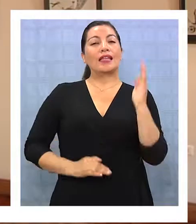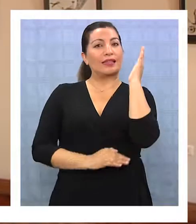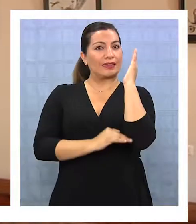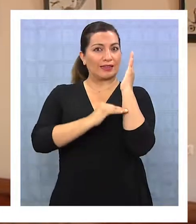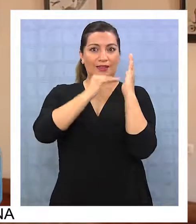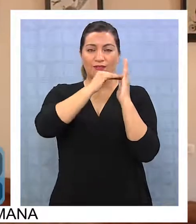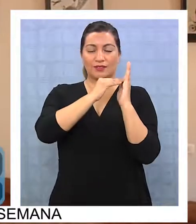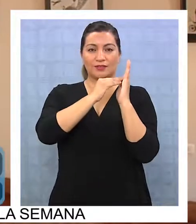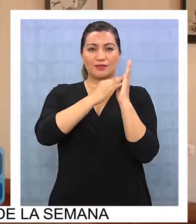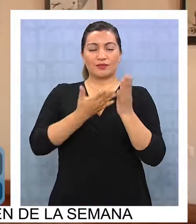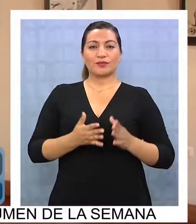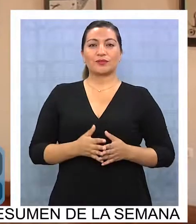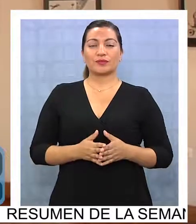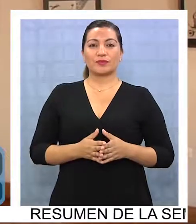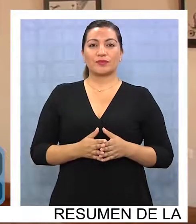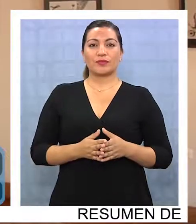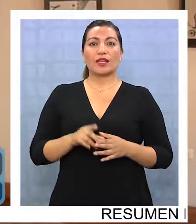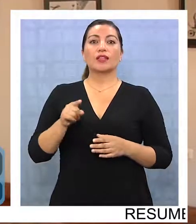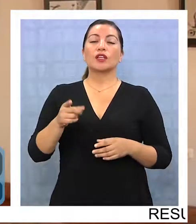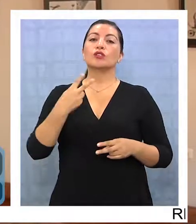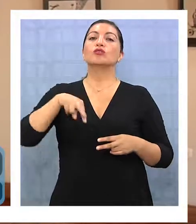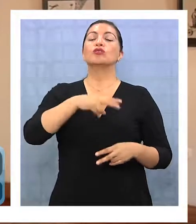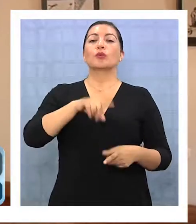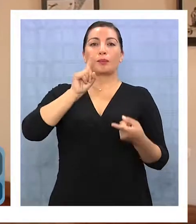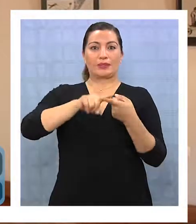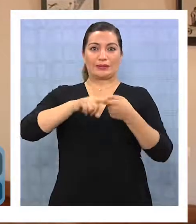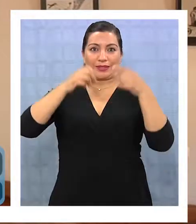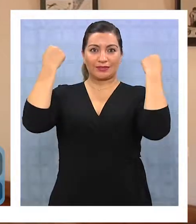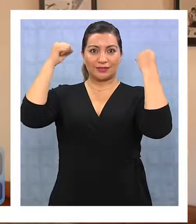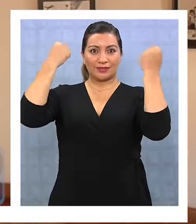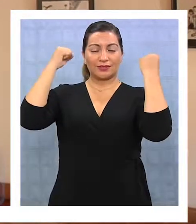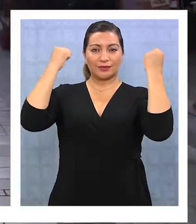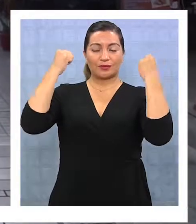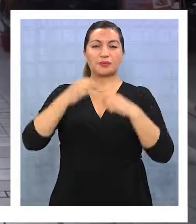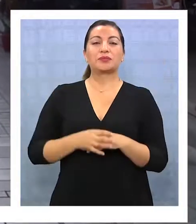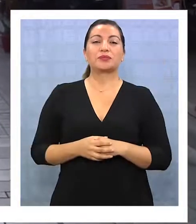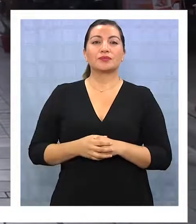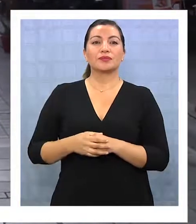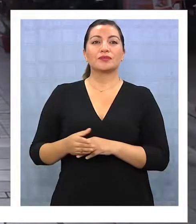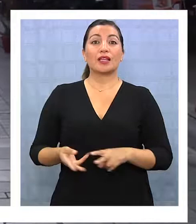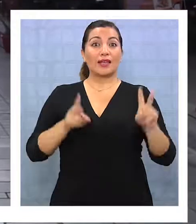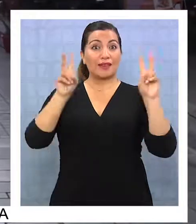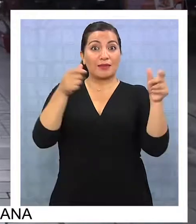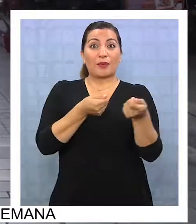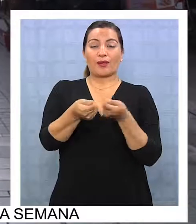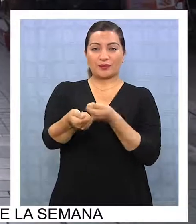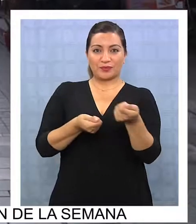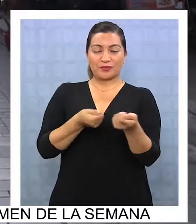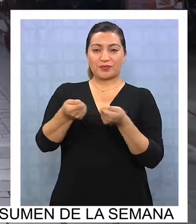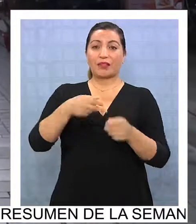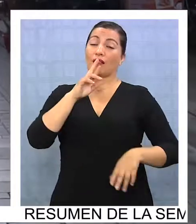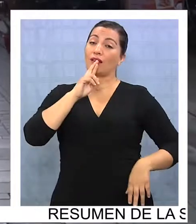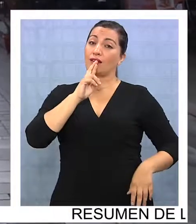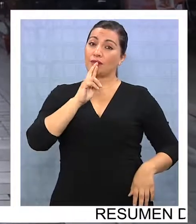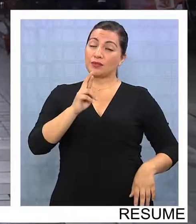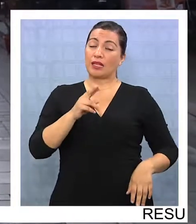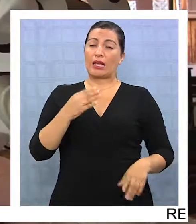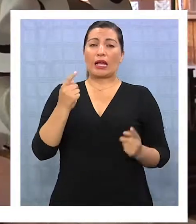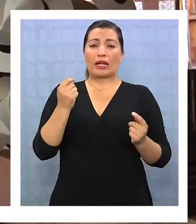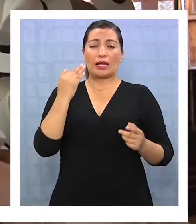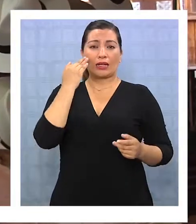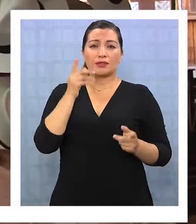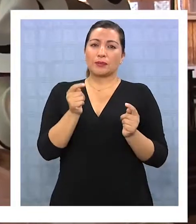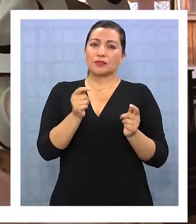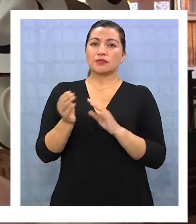va a ser a pegarse al simulacro y participar de él, como corresponde. En el ámbito comercial la respuesta es similar.